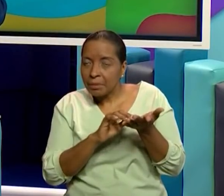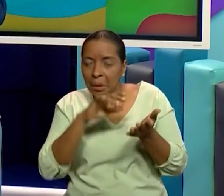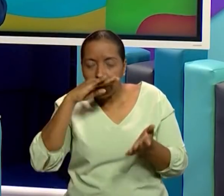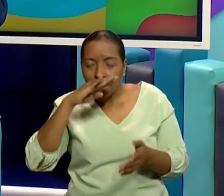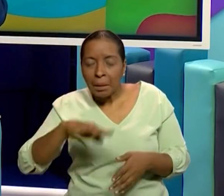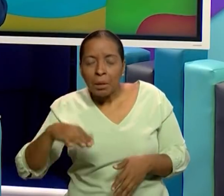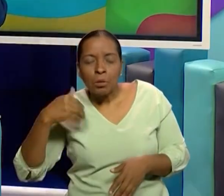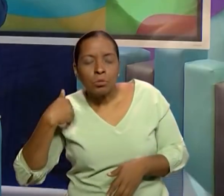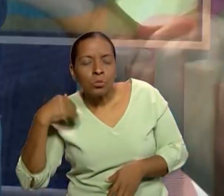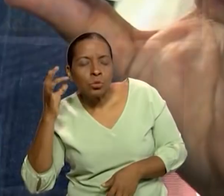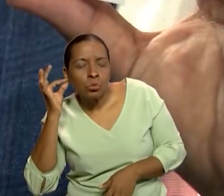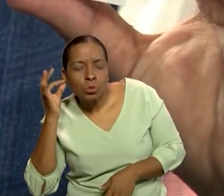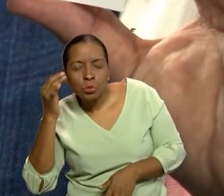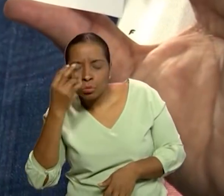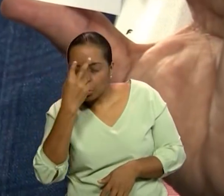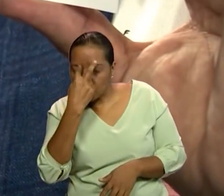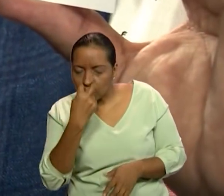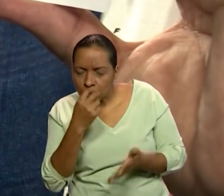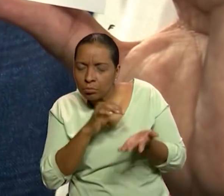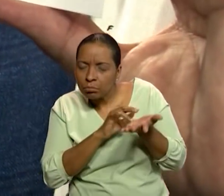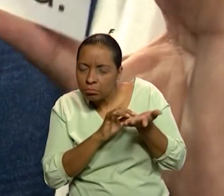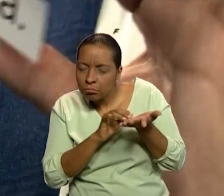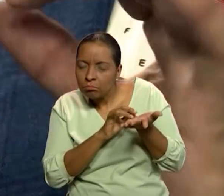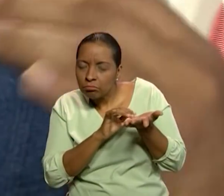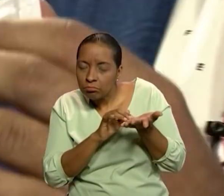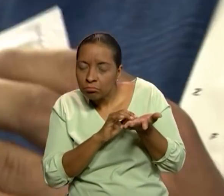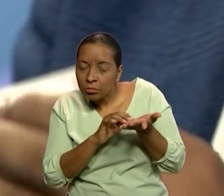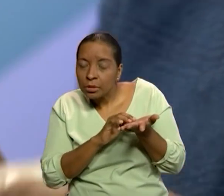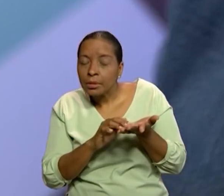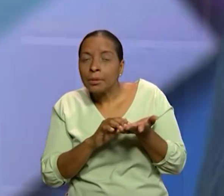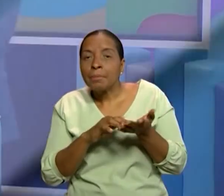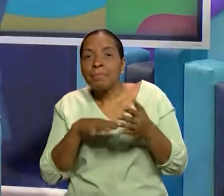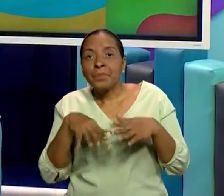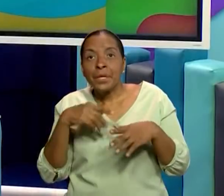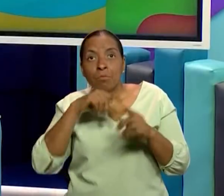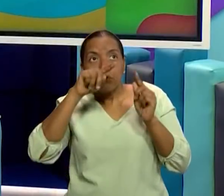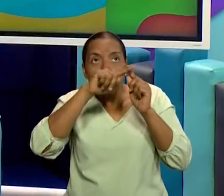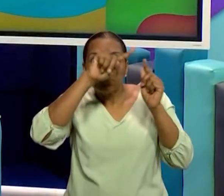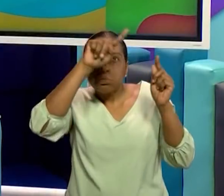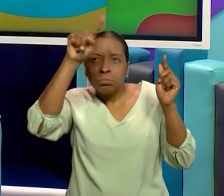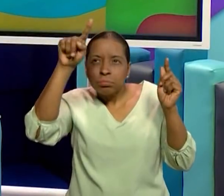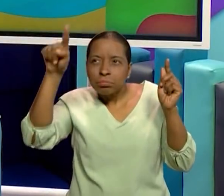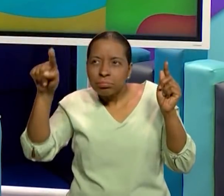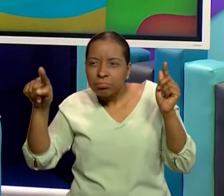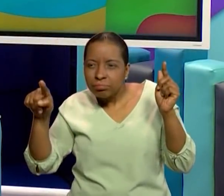que puedan seguir todo este ciclo. Y el ciclo, señores, adivinen.